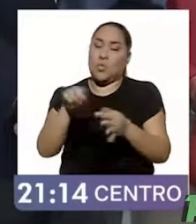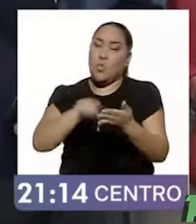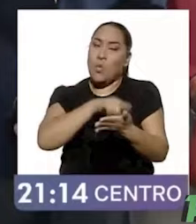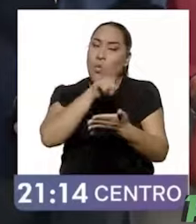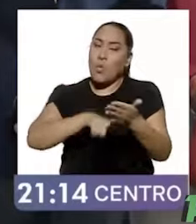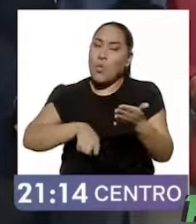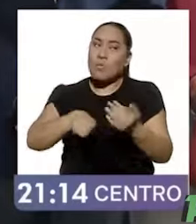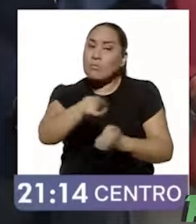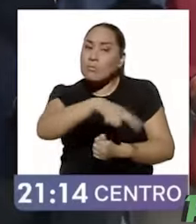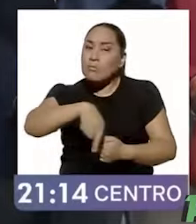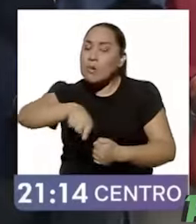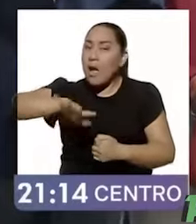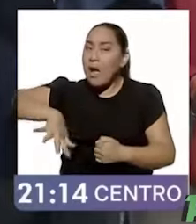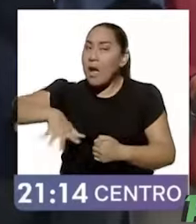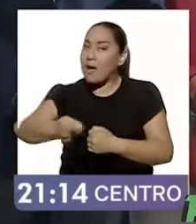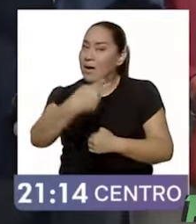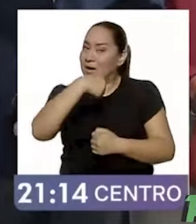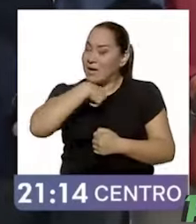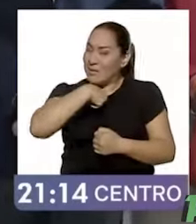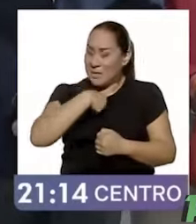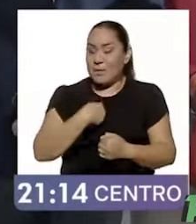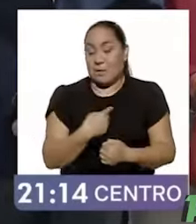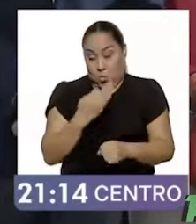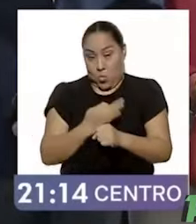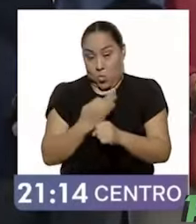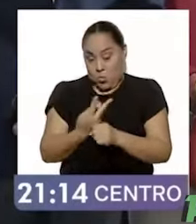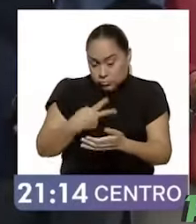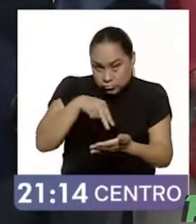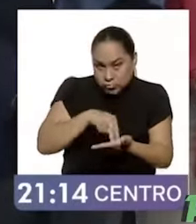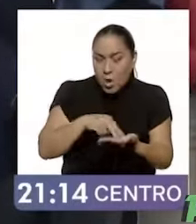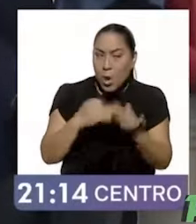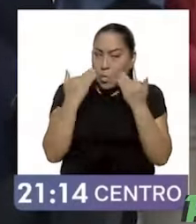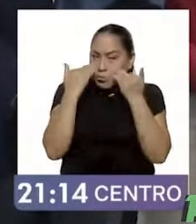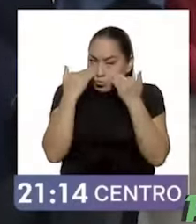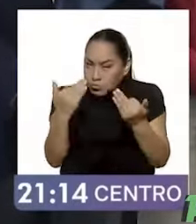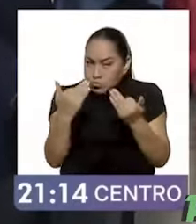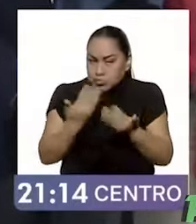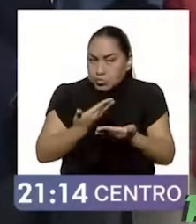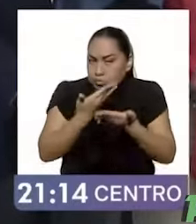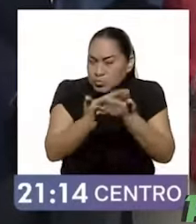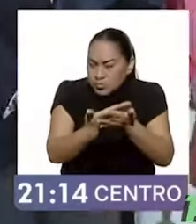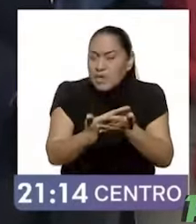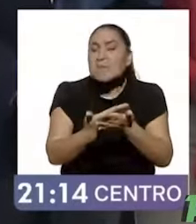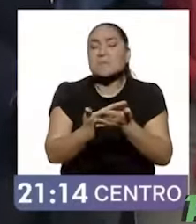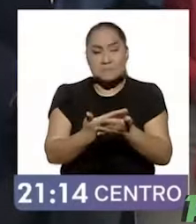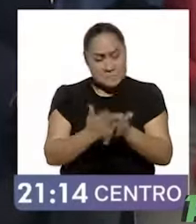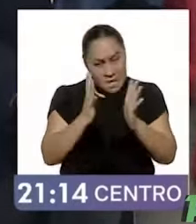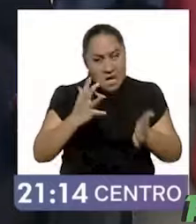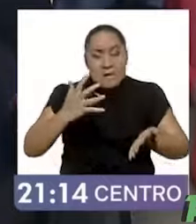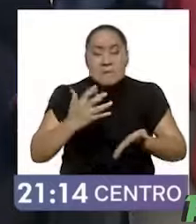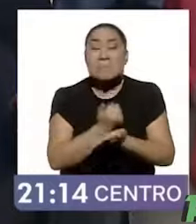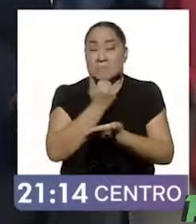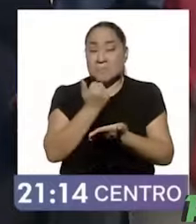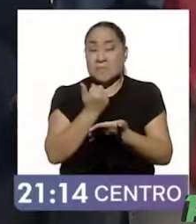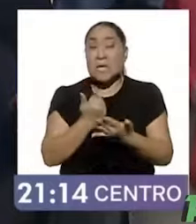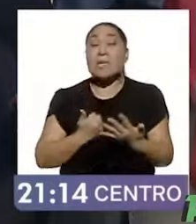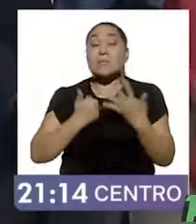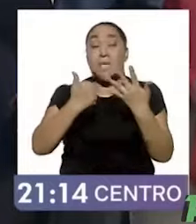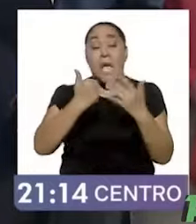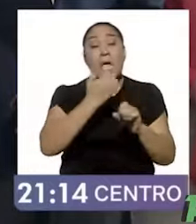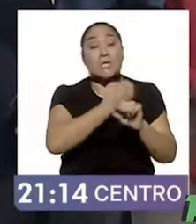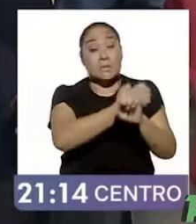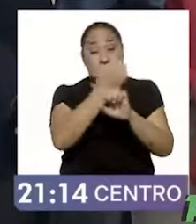las y los mexicanos, sino que estamos aquí con datos, con documentos claros de que ganamos en esas seis